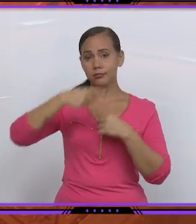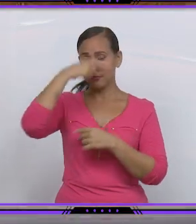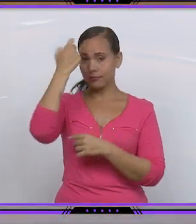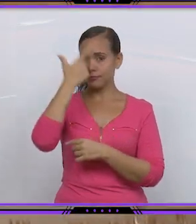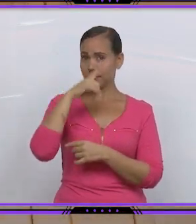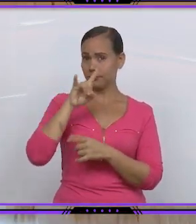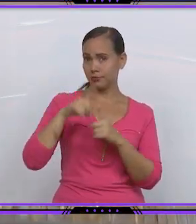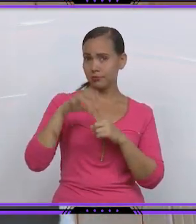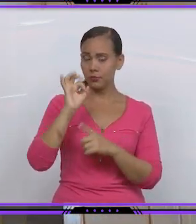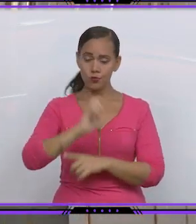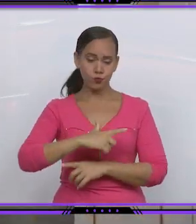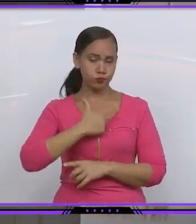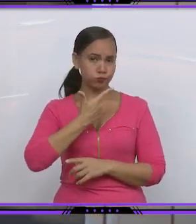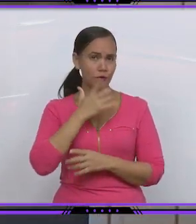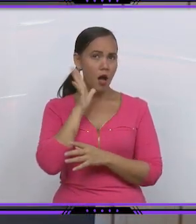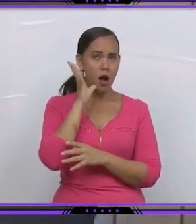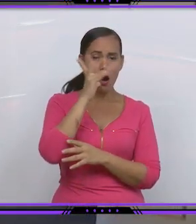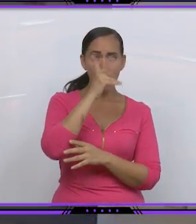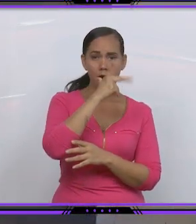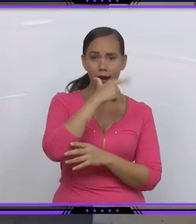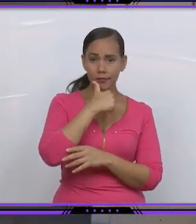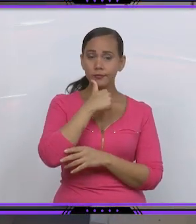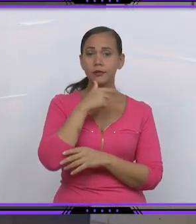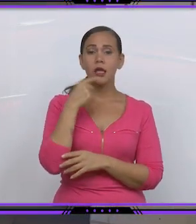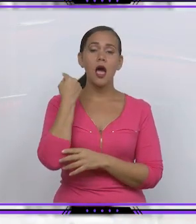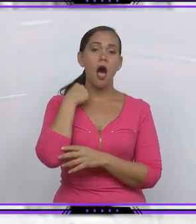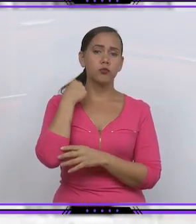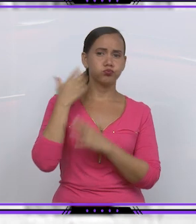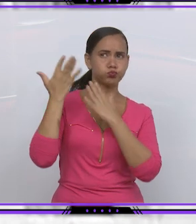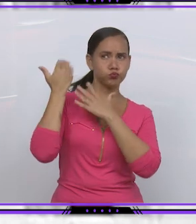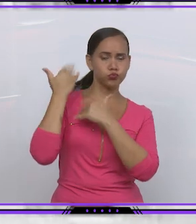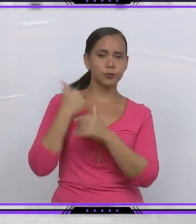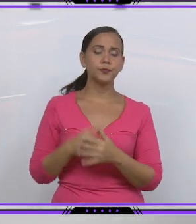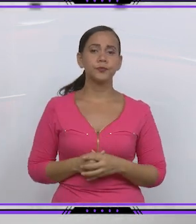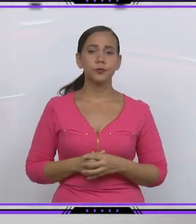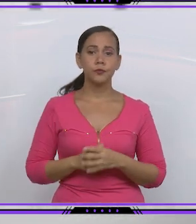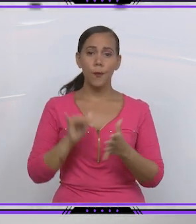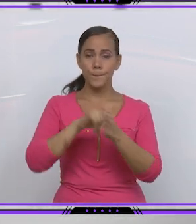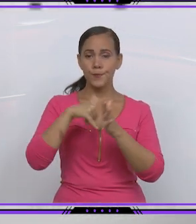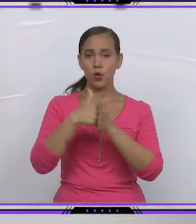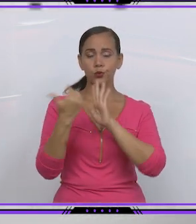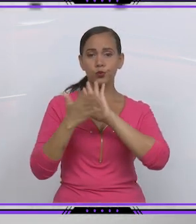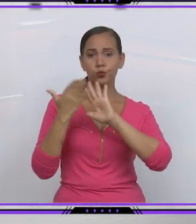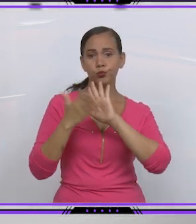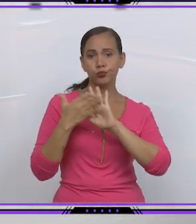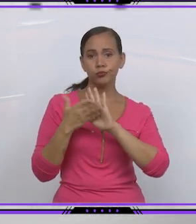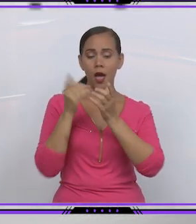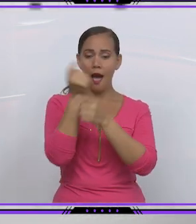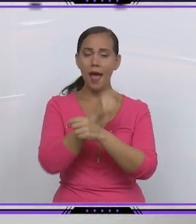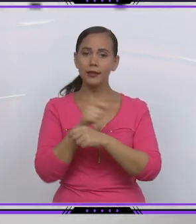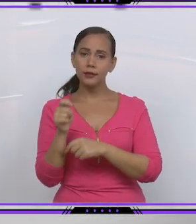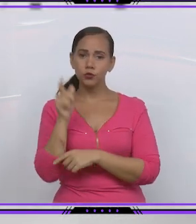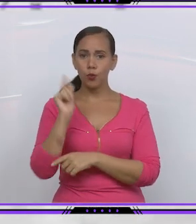cultural alcanzado por la ciudad de Ríos y Puentes durante el siglo XIX. El proyecto constructivo estuvo a cargo del arquitecto